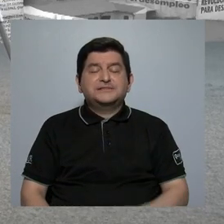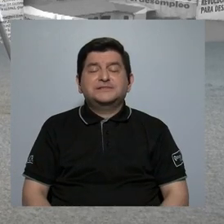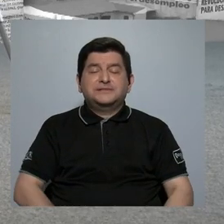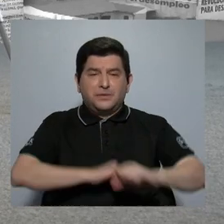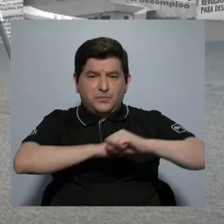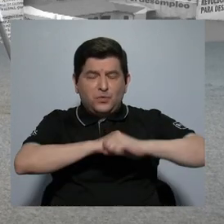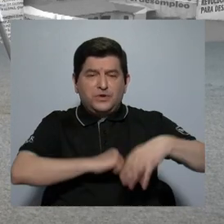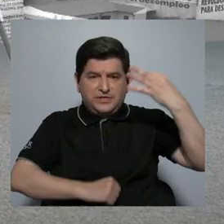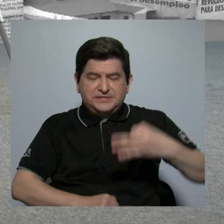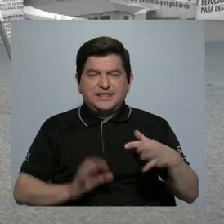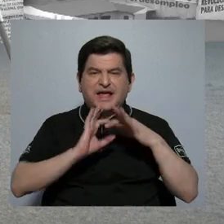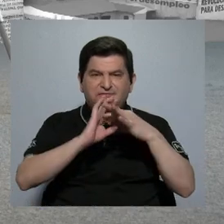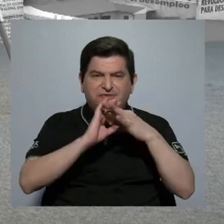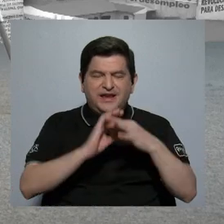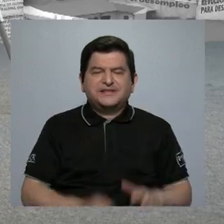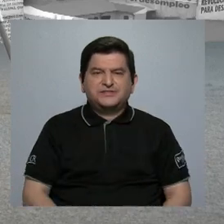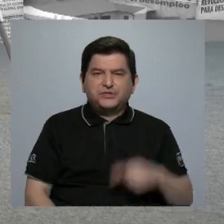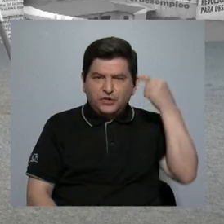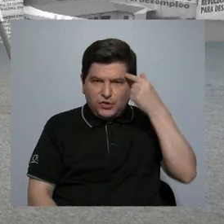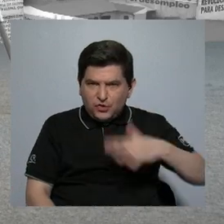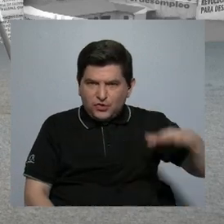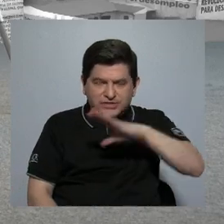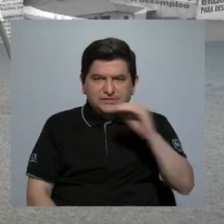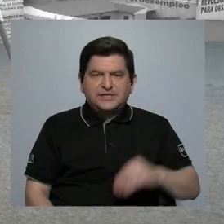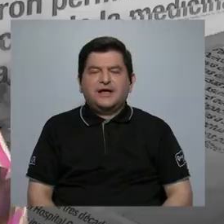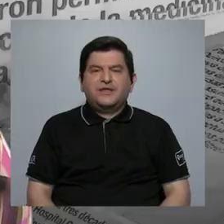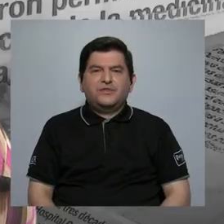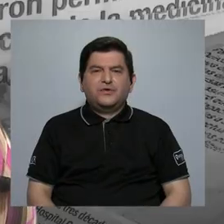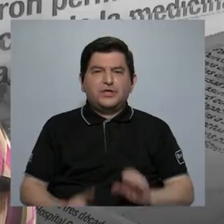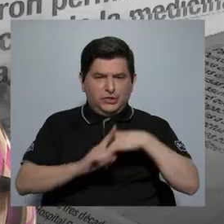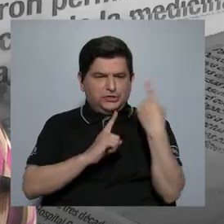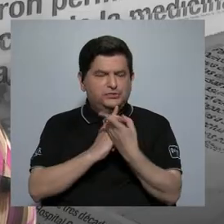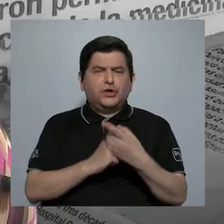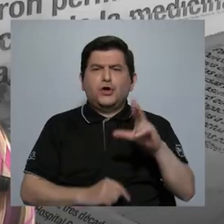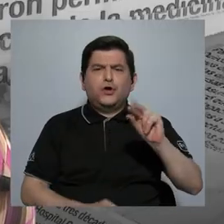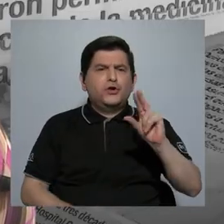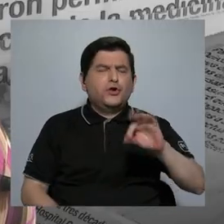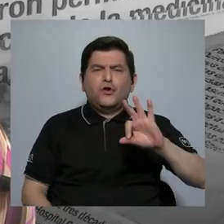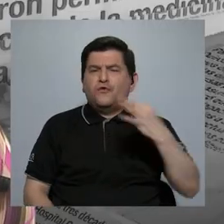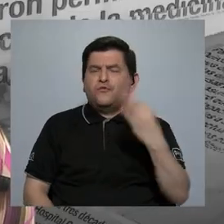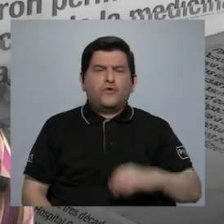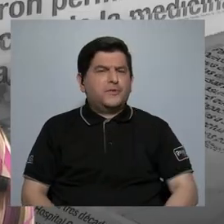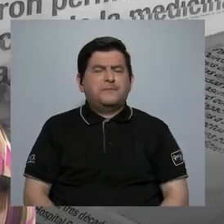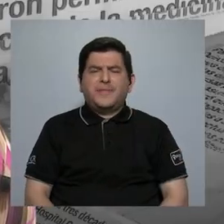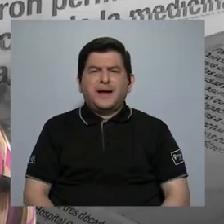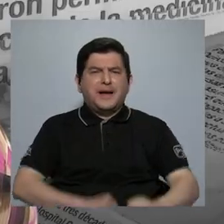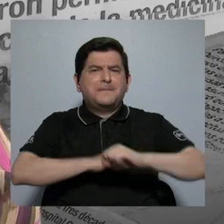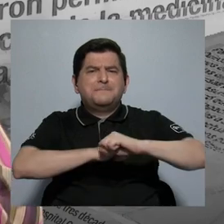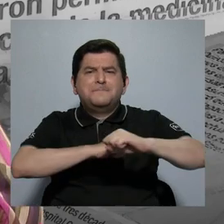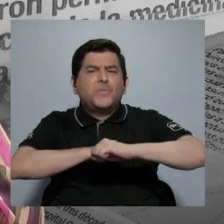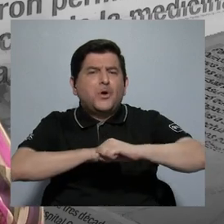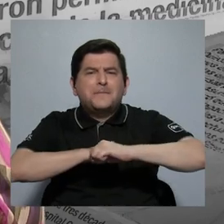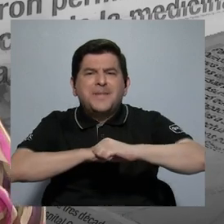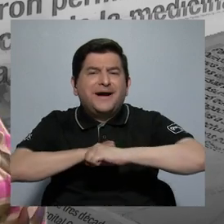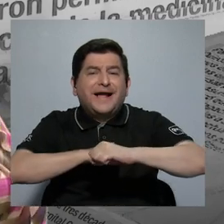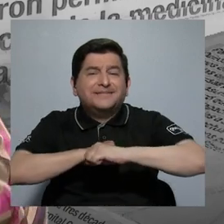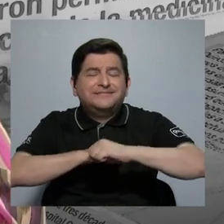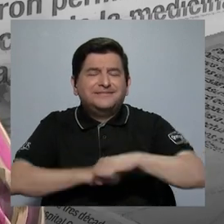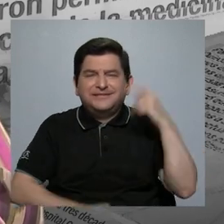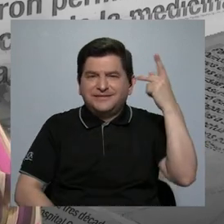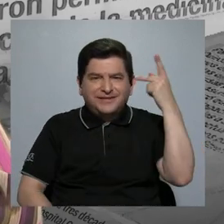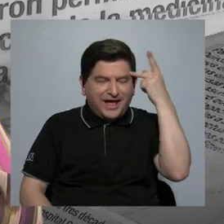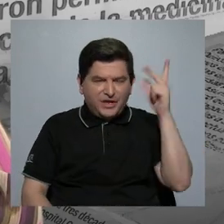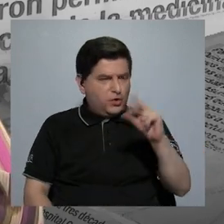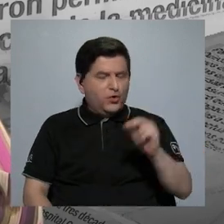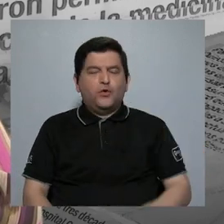el Estado. Es decir, ¿qué está haciendo el Estado? Que no se vea eso sí como una forma de propaganda política, sino más bien como una forma de